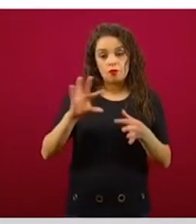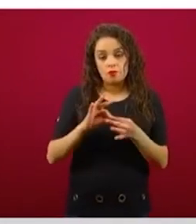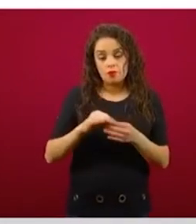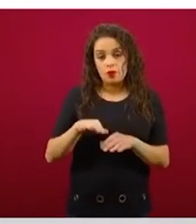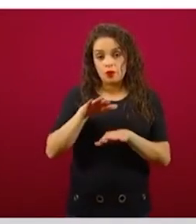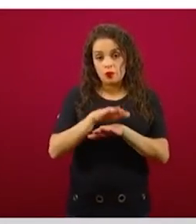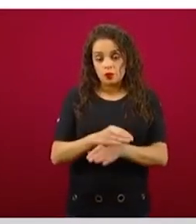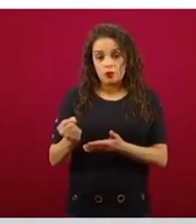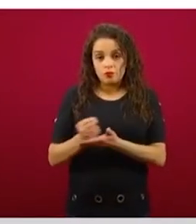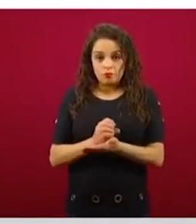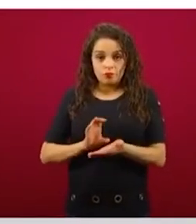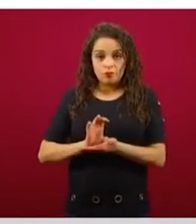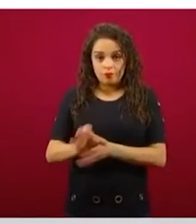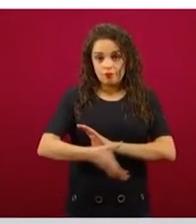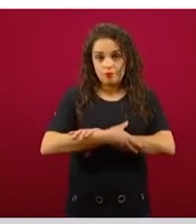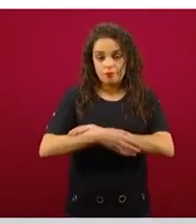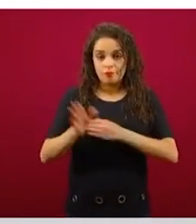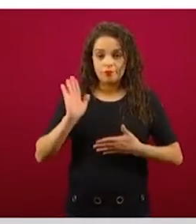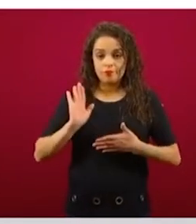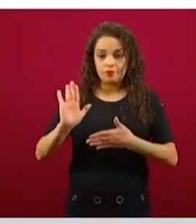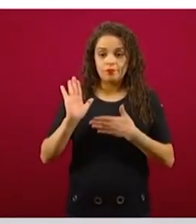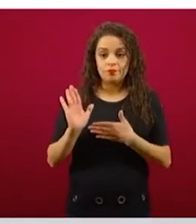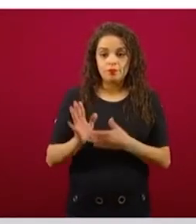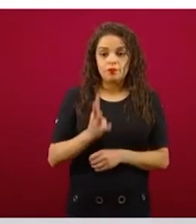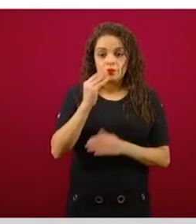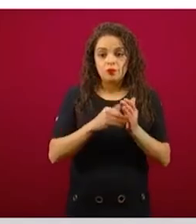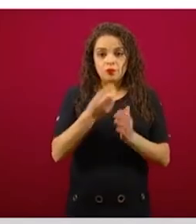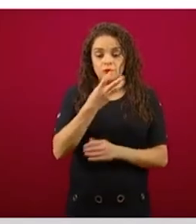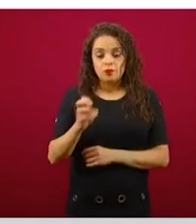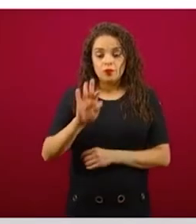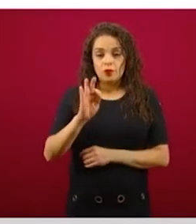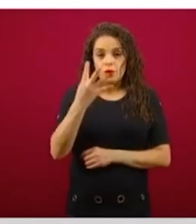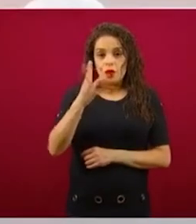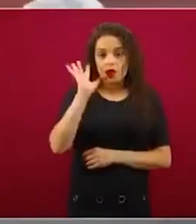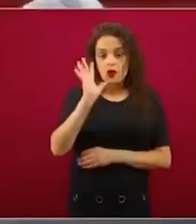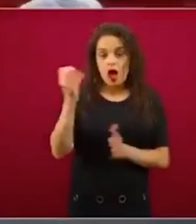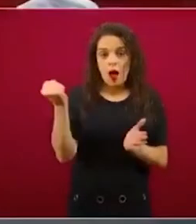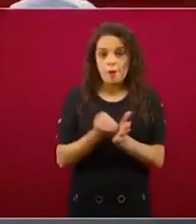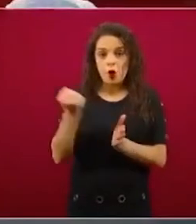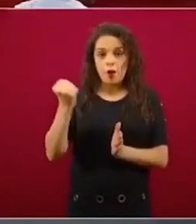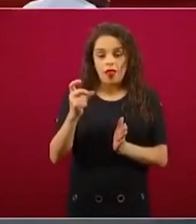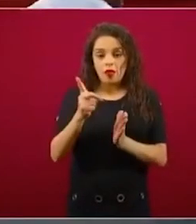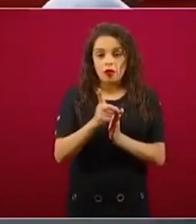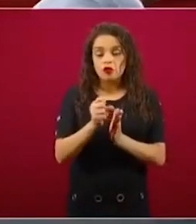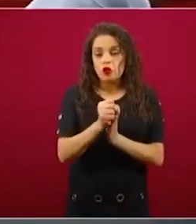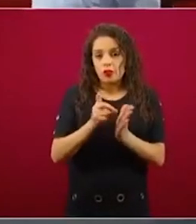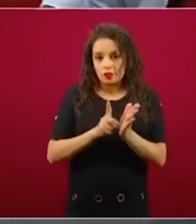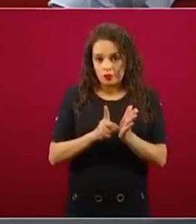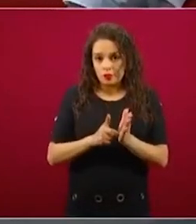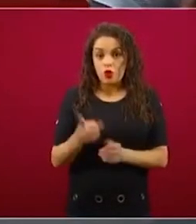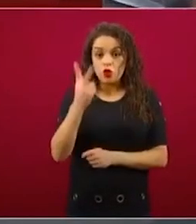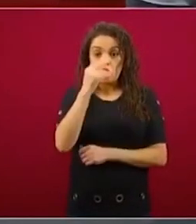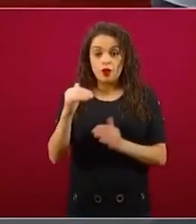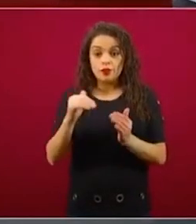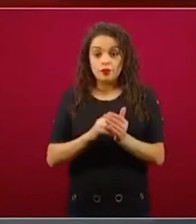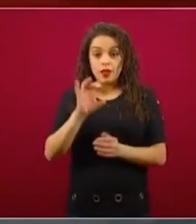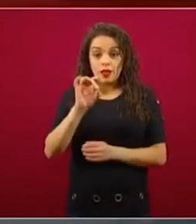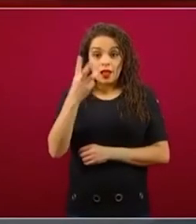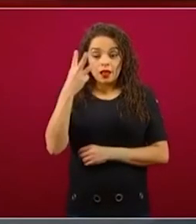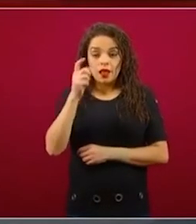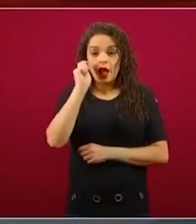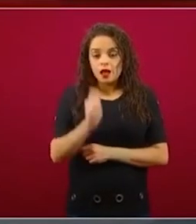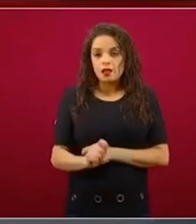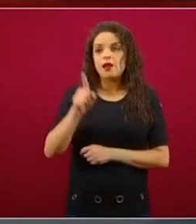palabra son 4 mil 344 solicitudes ya aprobadas, de las cuales 2 mil 33 corresponden a